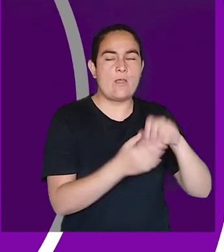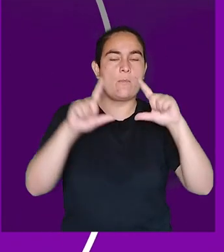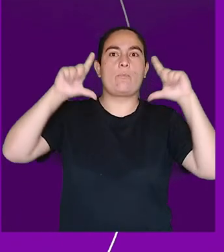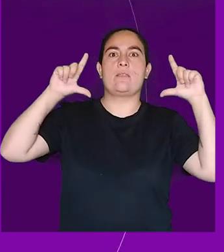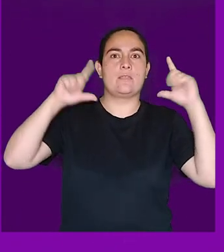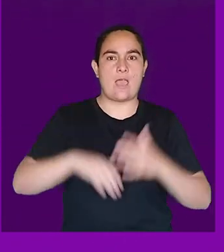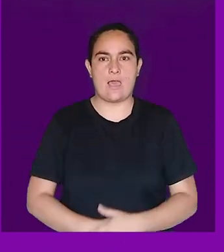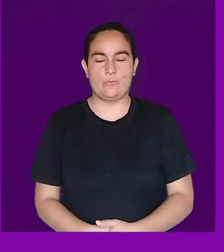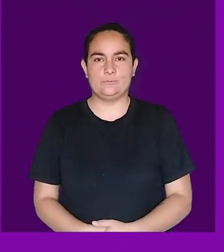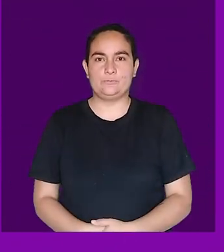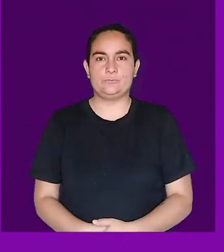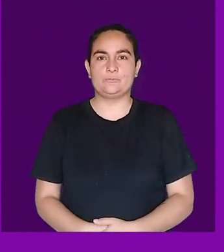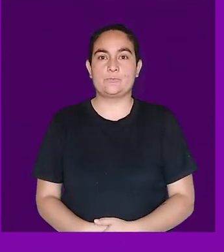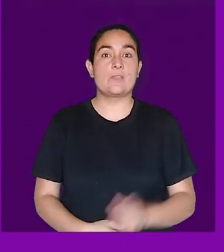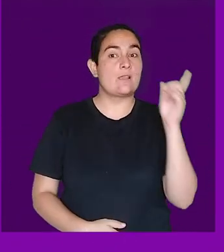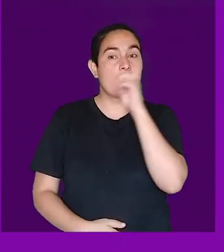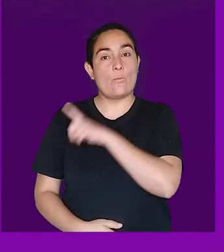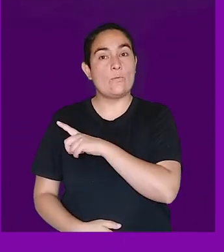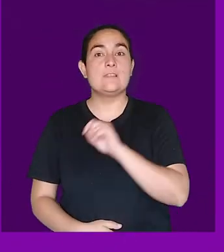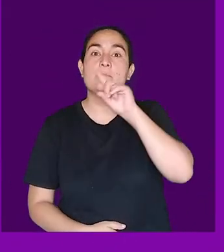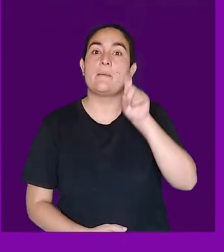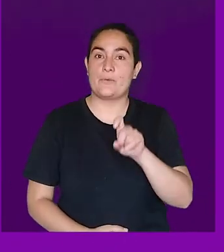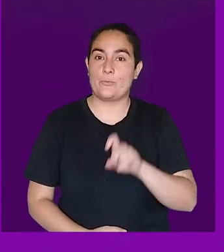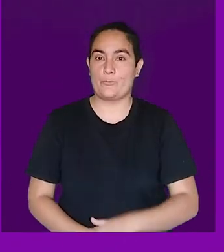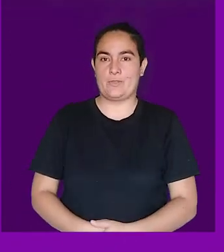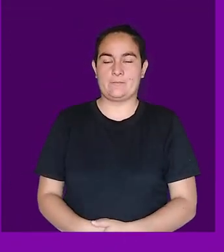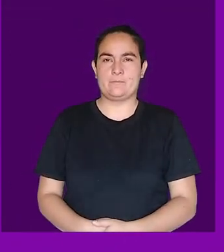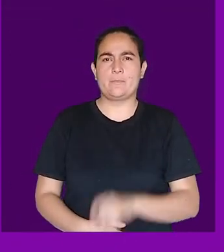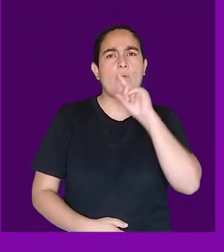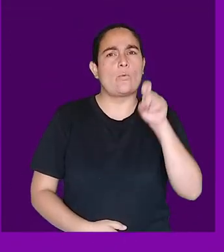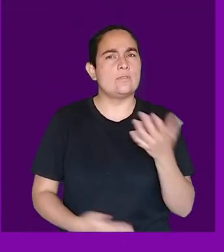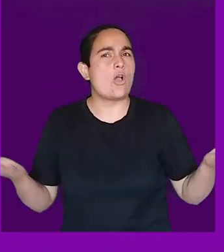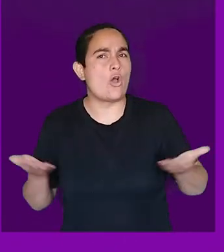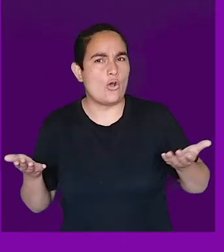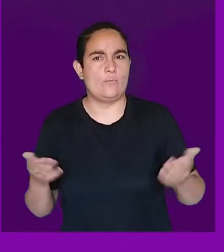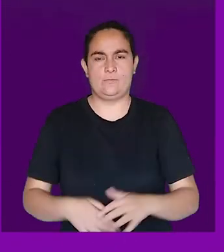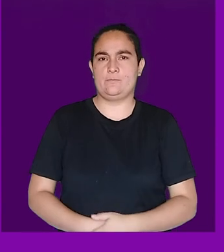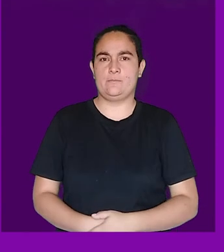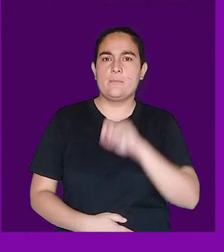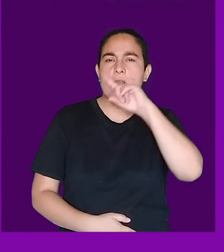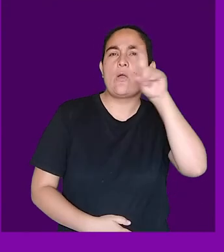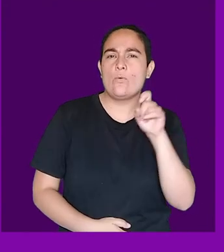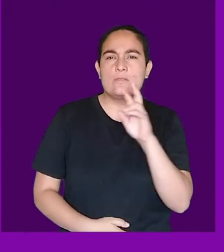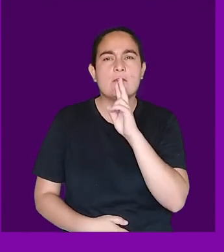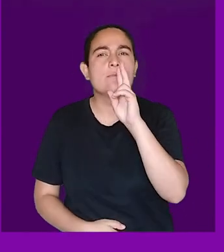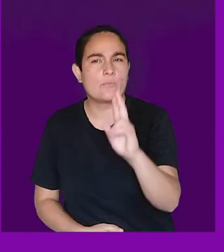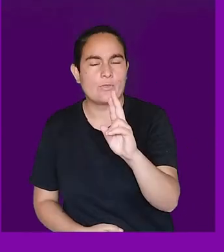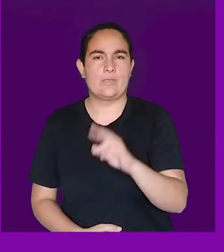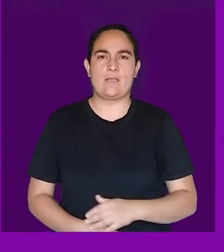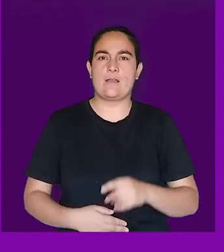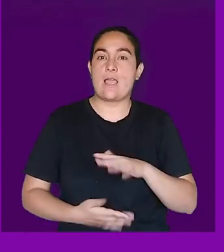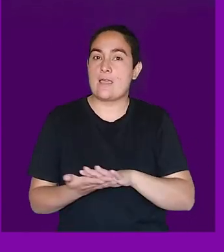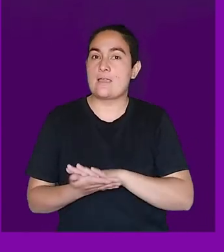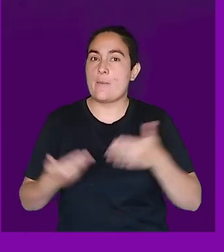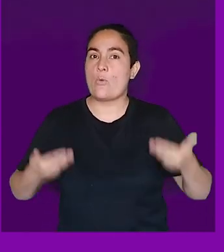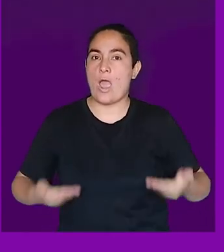intenso impacto. Nos queda una última pregunta que abordar, el cómo, y lo haremos desde una visión más contemporánea.